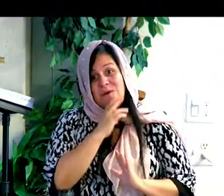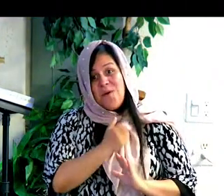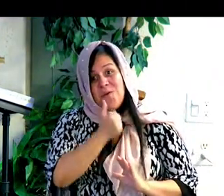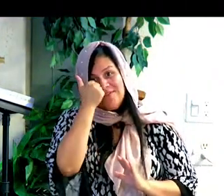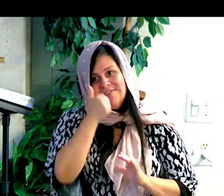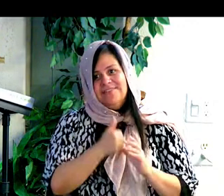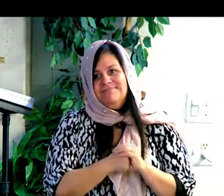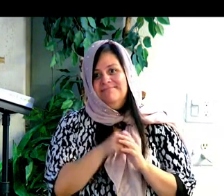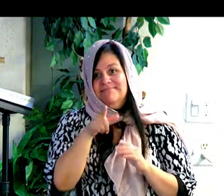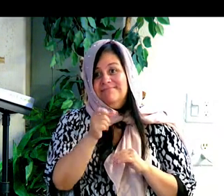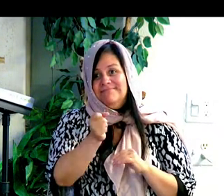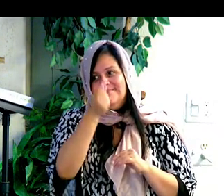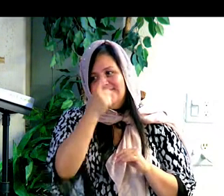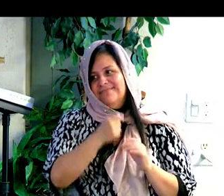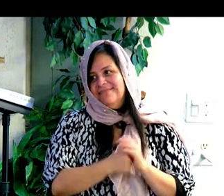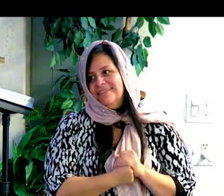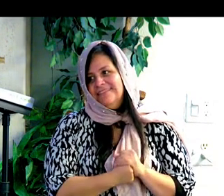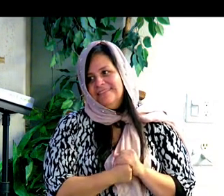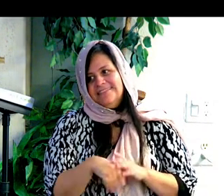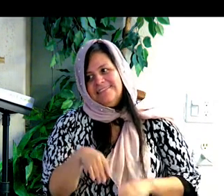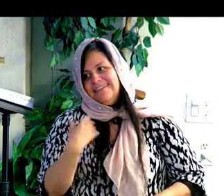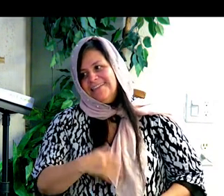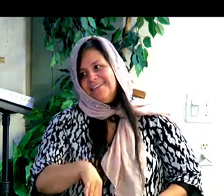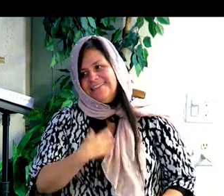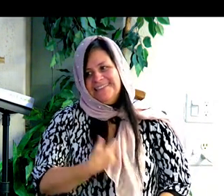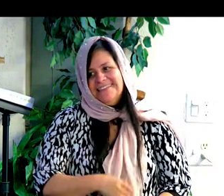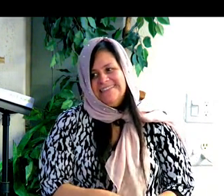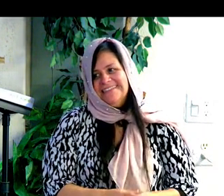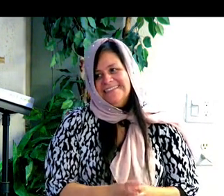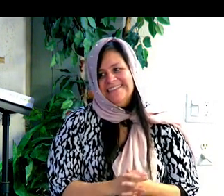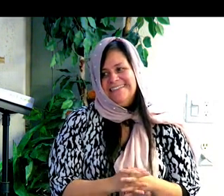Ellos no entienden, pero mientras más pasan los años.